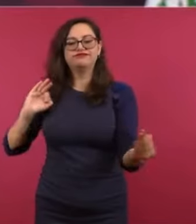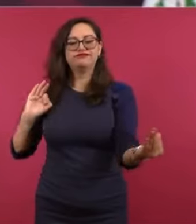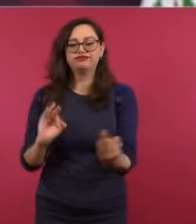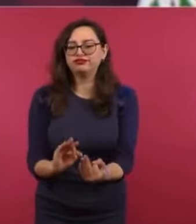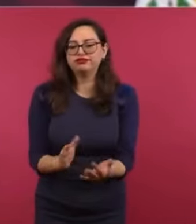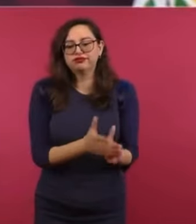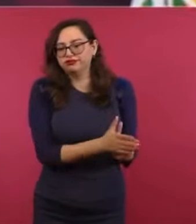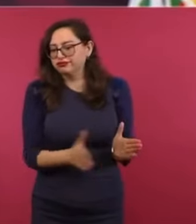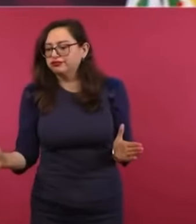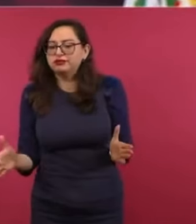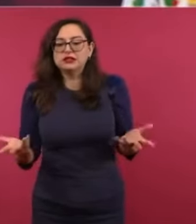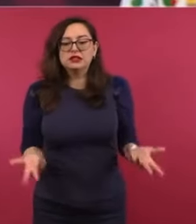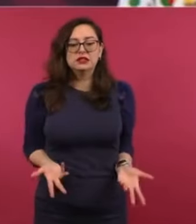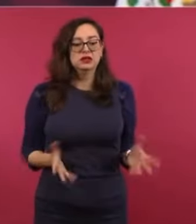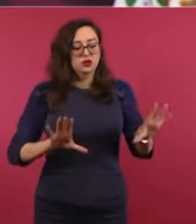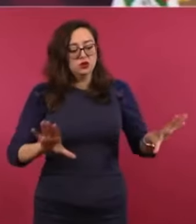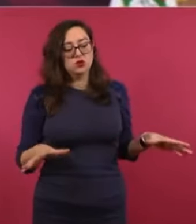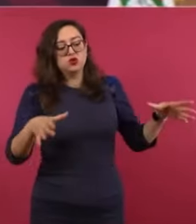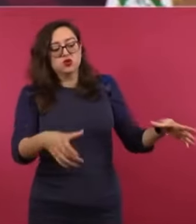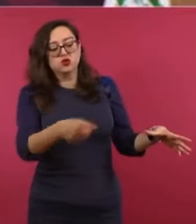donde hay un bloque conservador